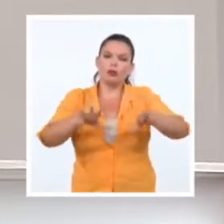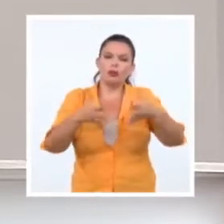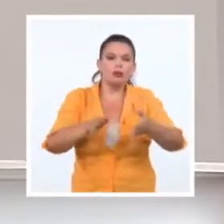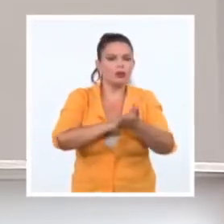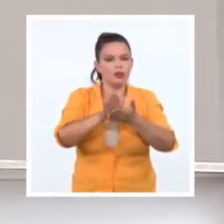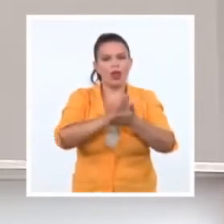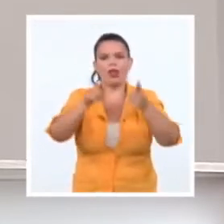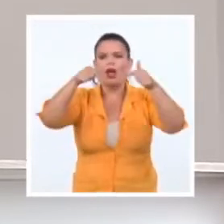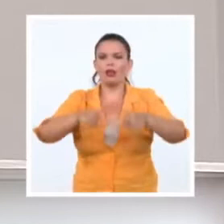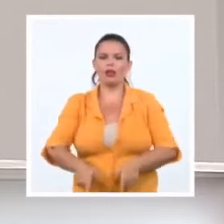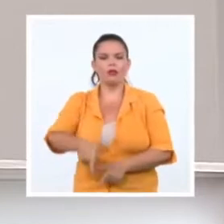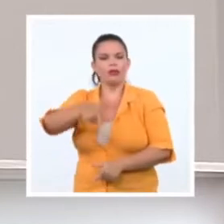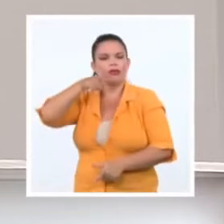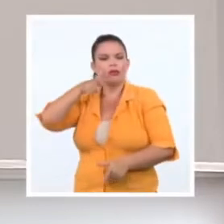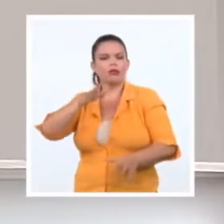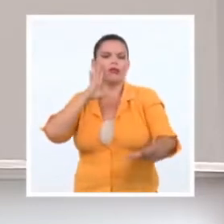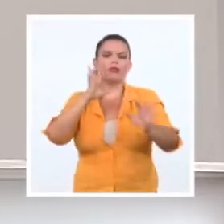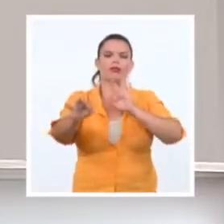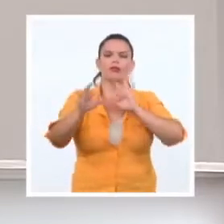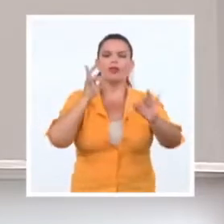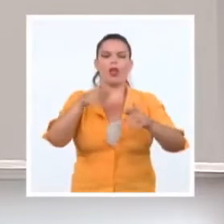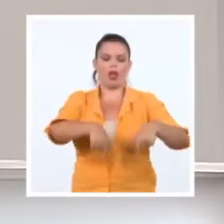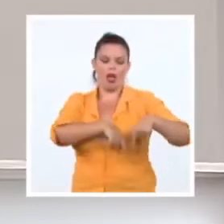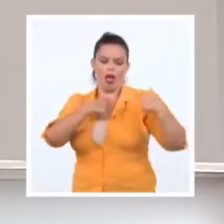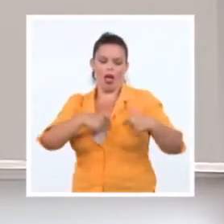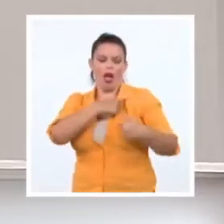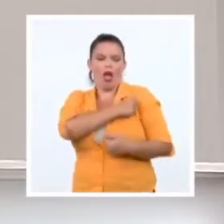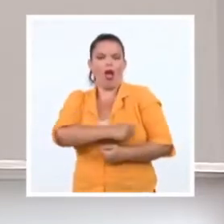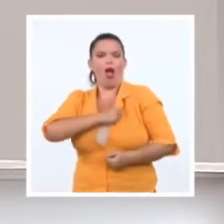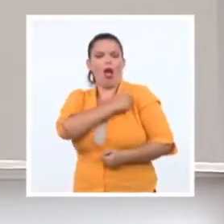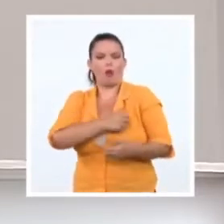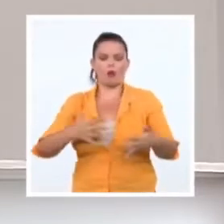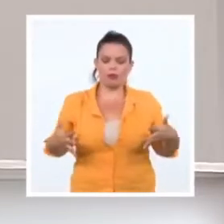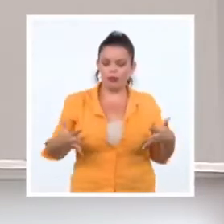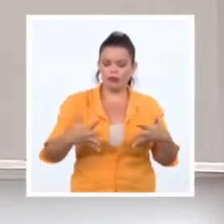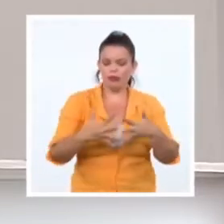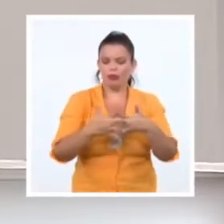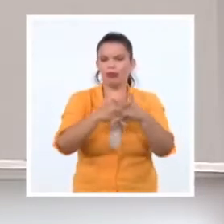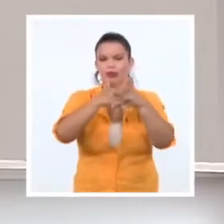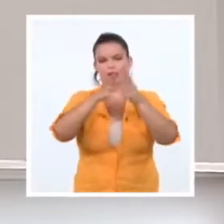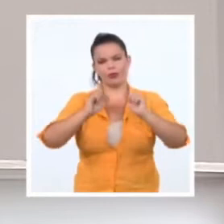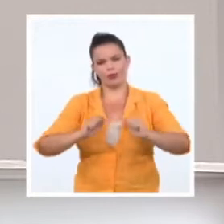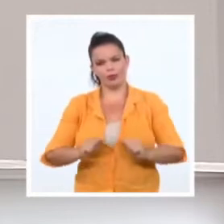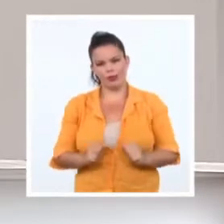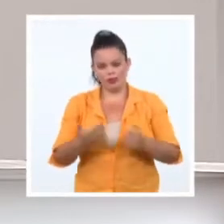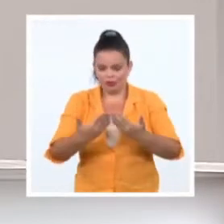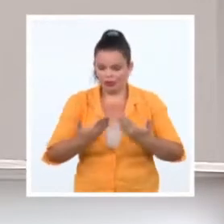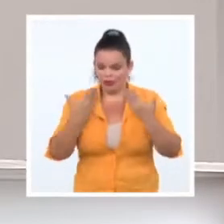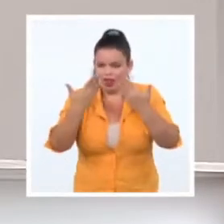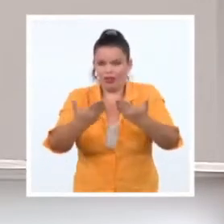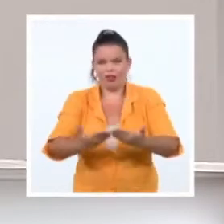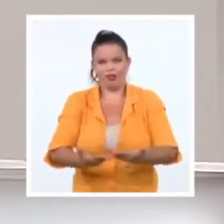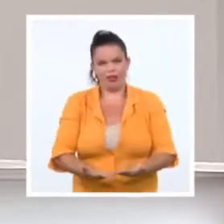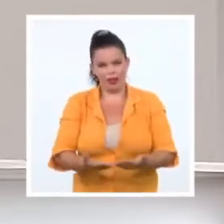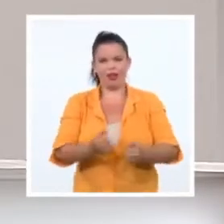la vigilancia y el amor, la cordialidad y la sentinela, la pasión razonada por el juicio de cuanto lleve